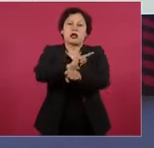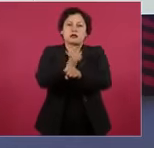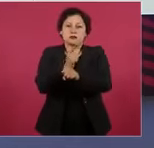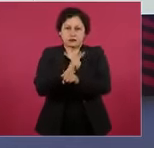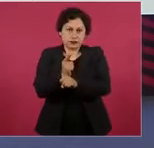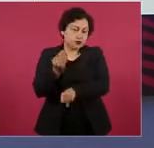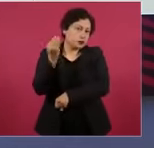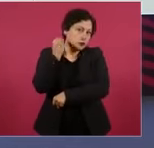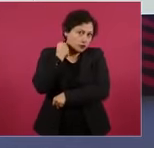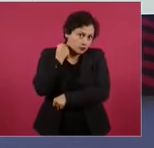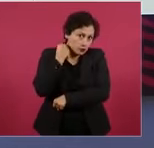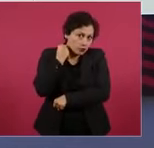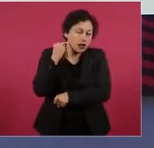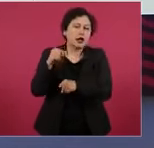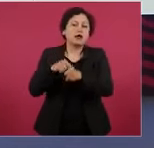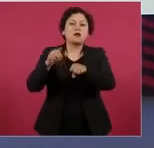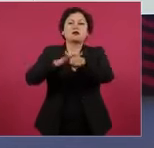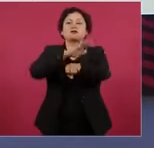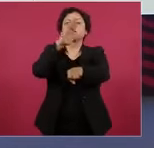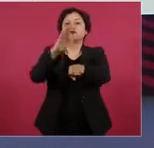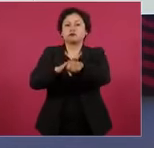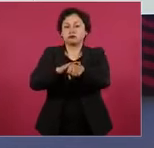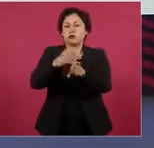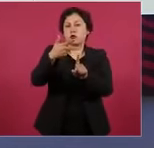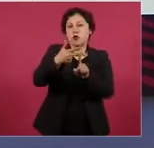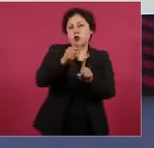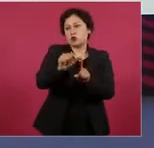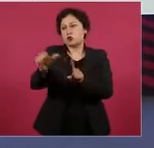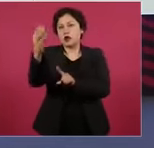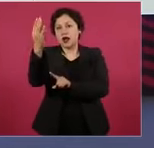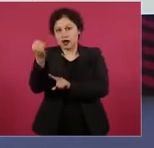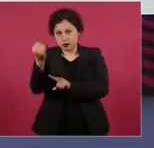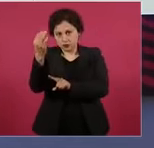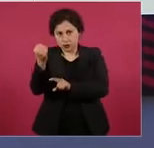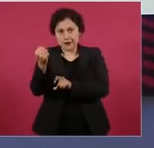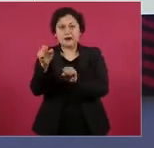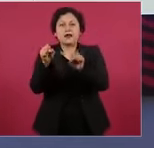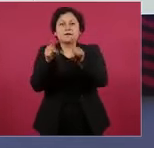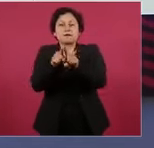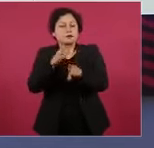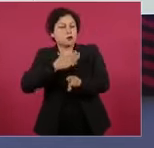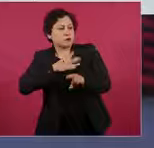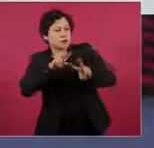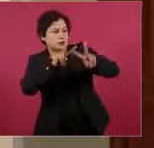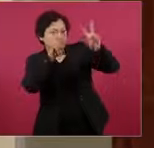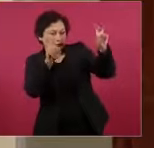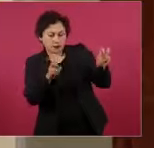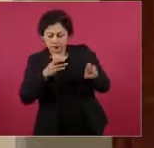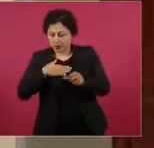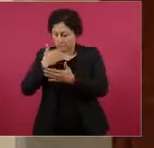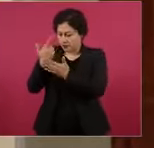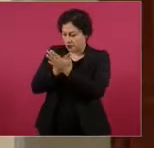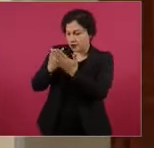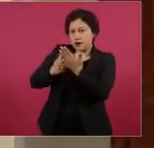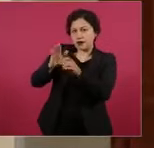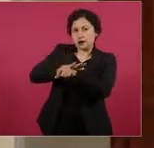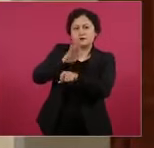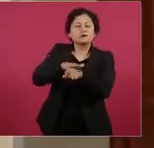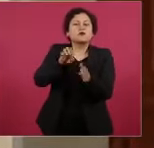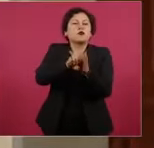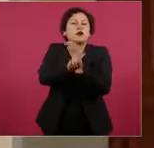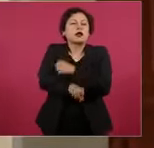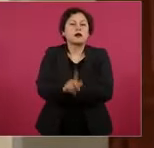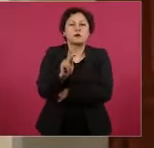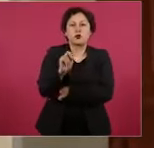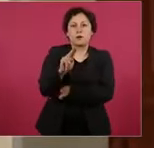un promedio mínimo de ocho y nueve en la materia para el cual voy a aplicar, es decir, se va a aplicar para ser juez penal